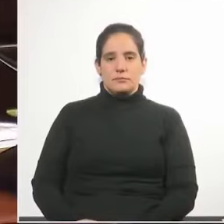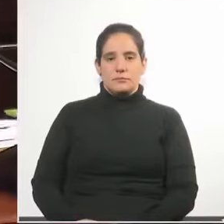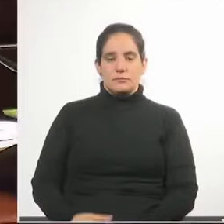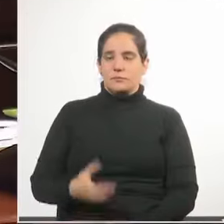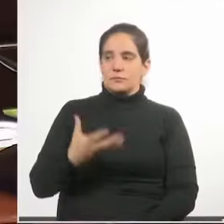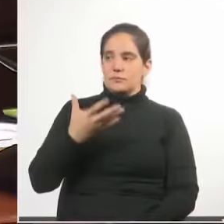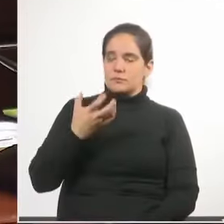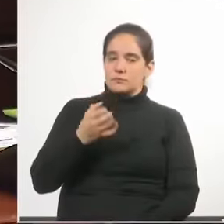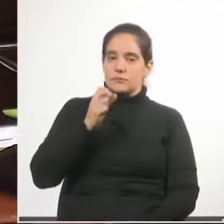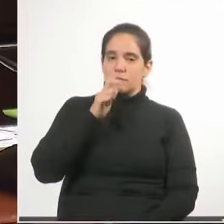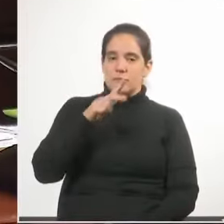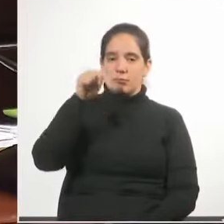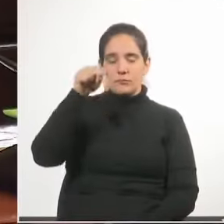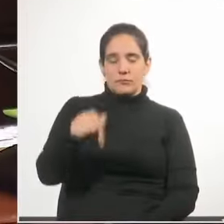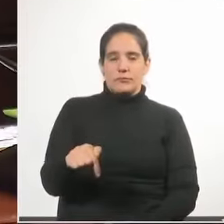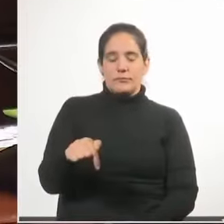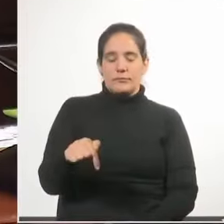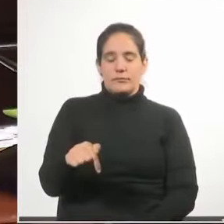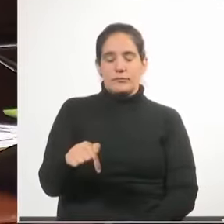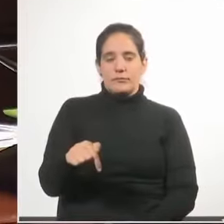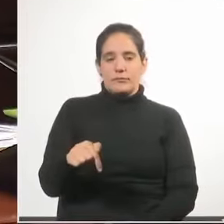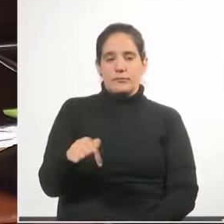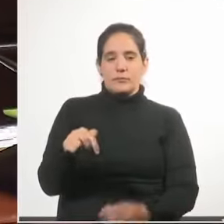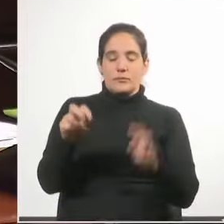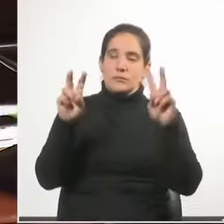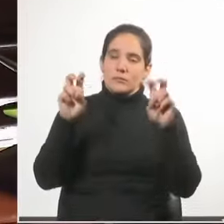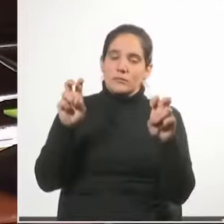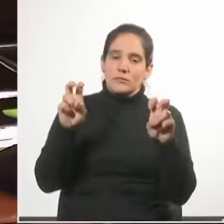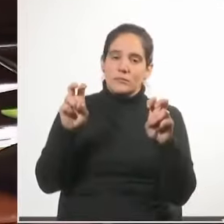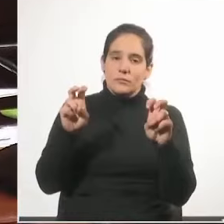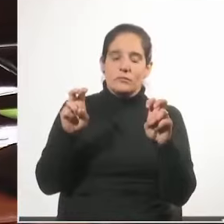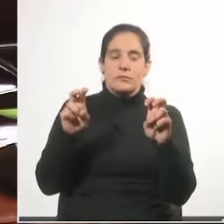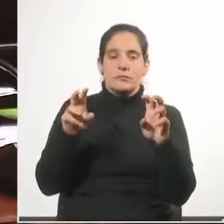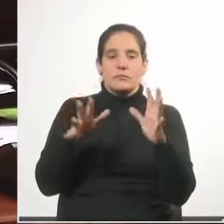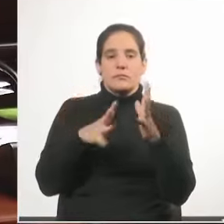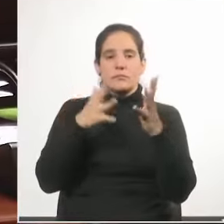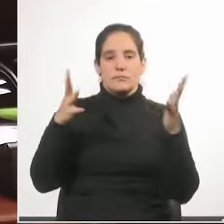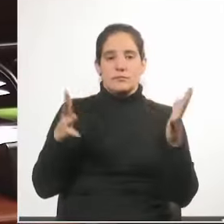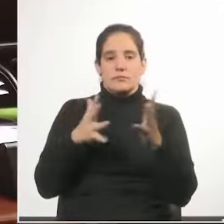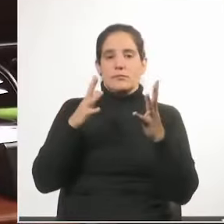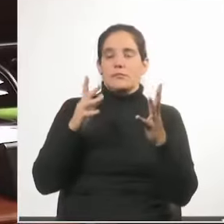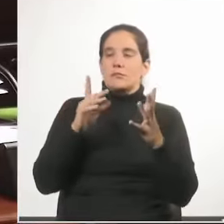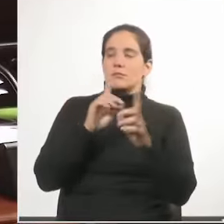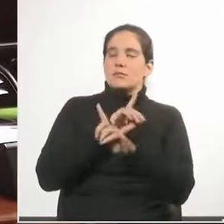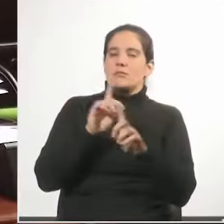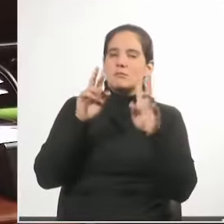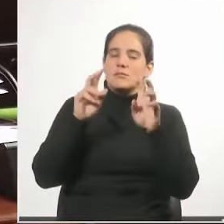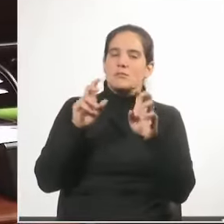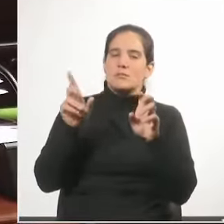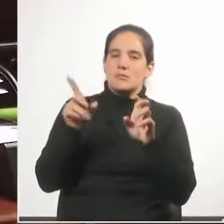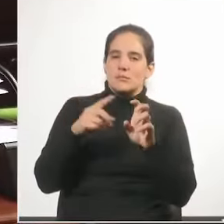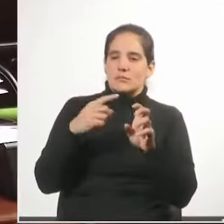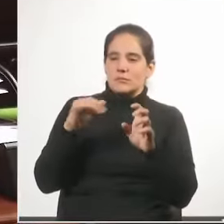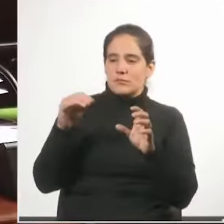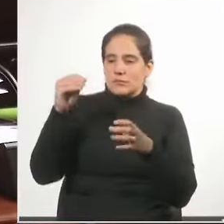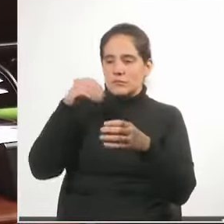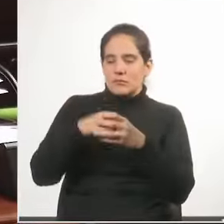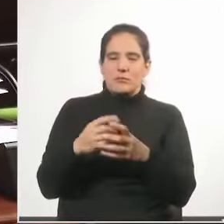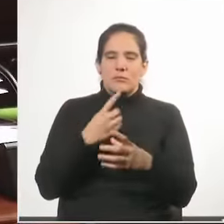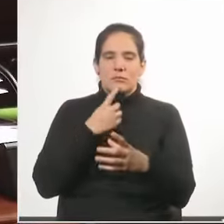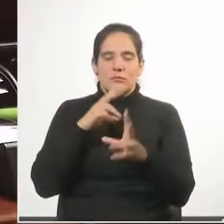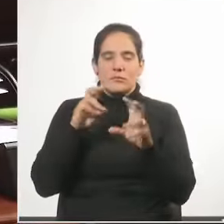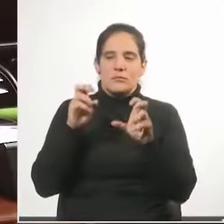Quiero referirme hoy brevemente a un tema que quizás no esté en la polémica política más